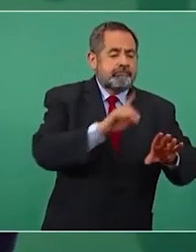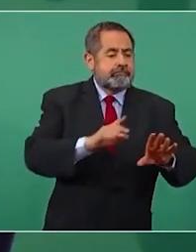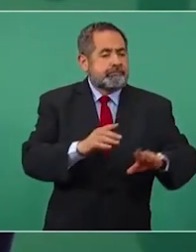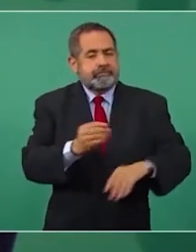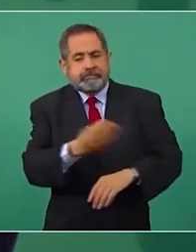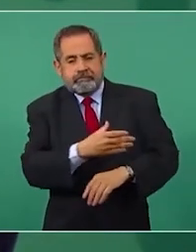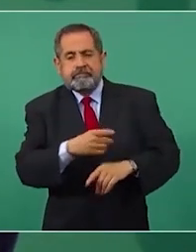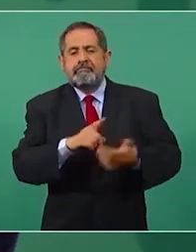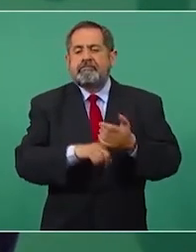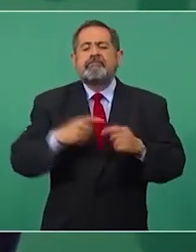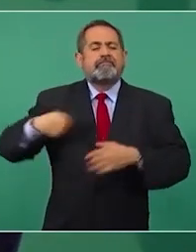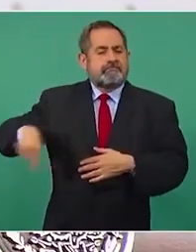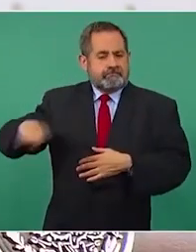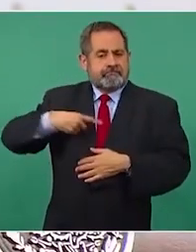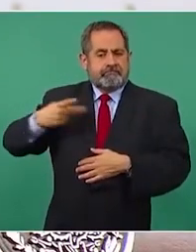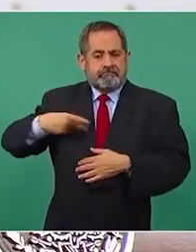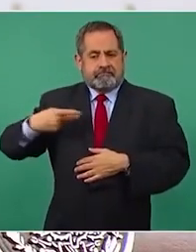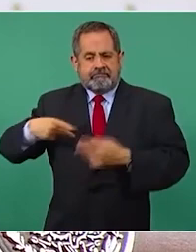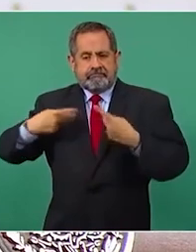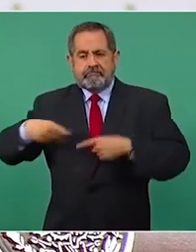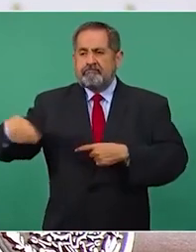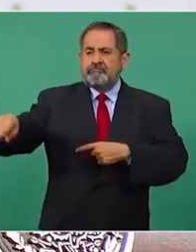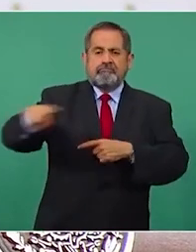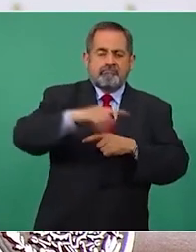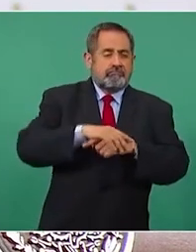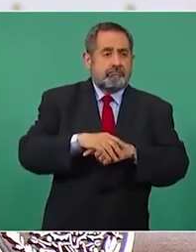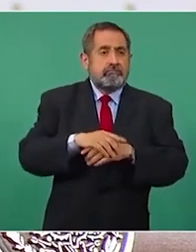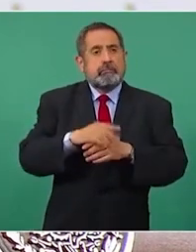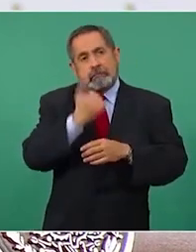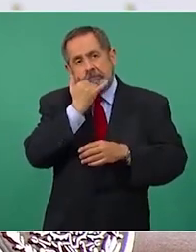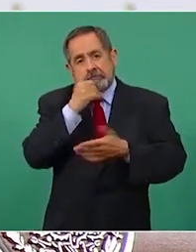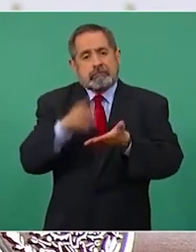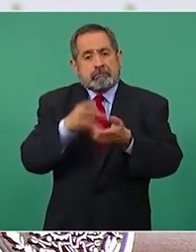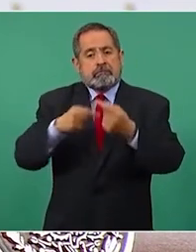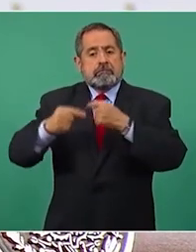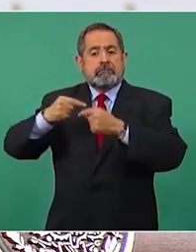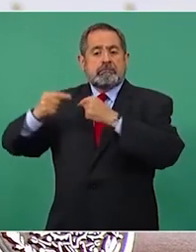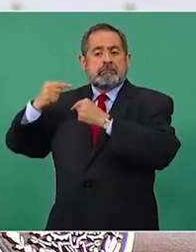la gente no va a permitir retrocesos.